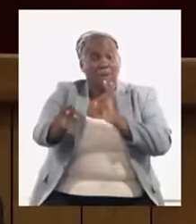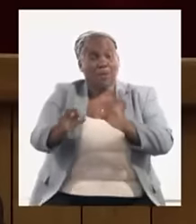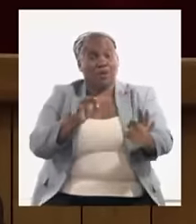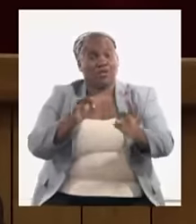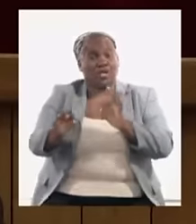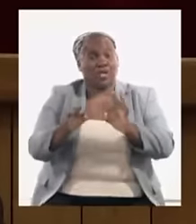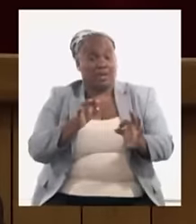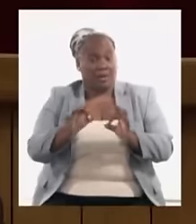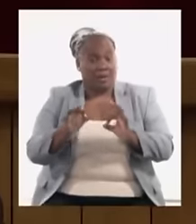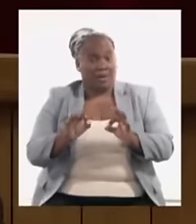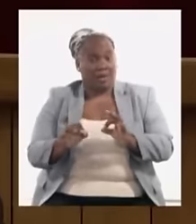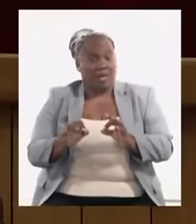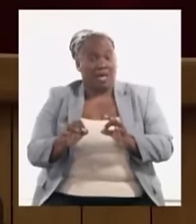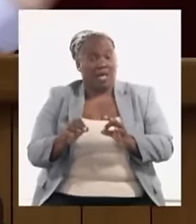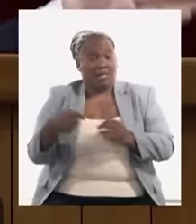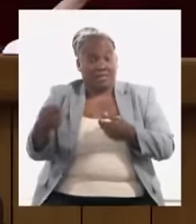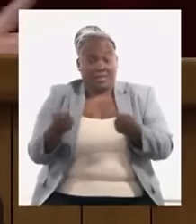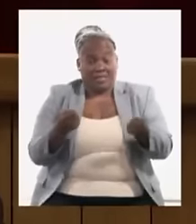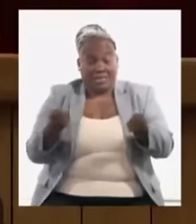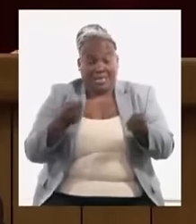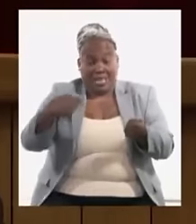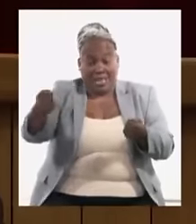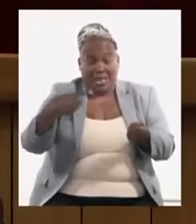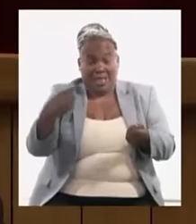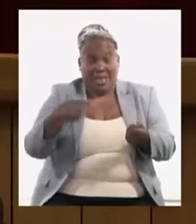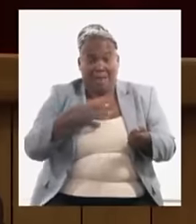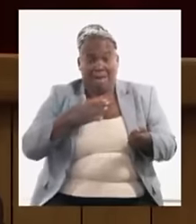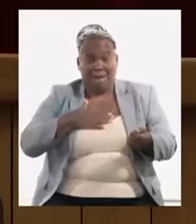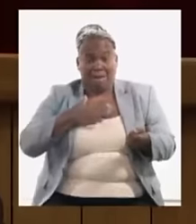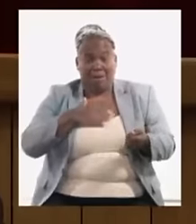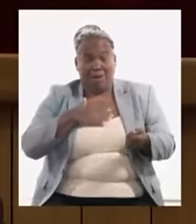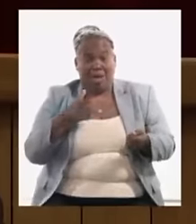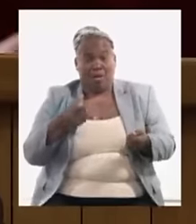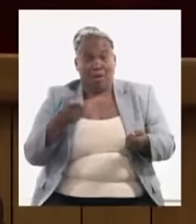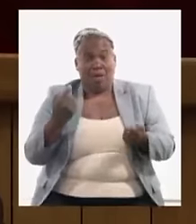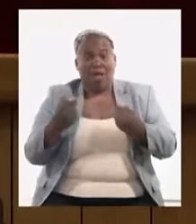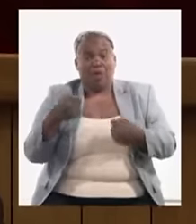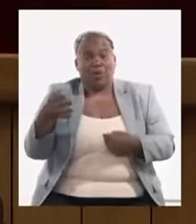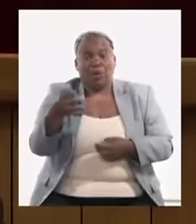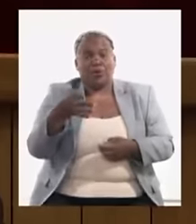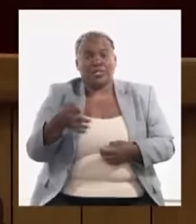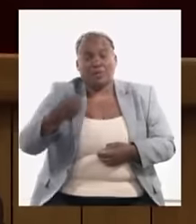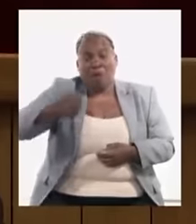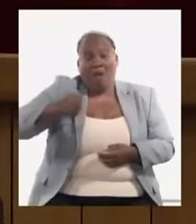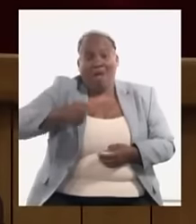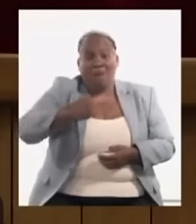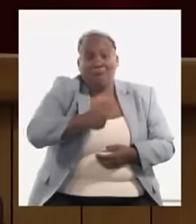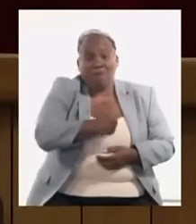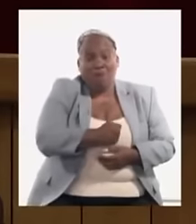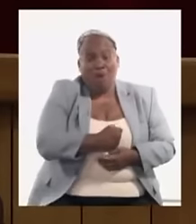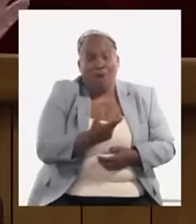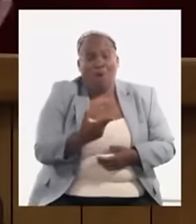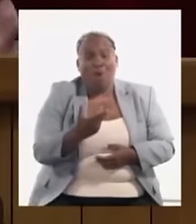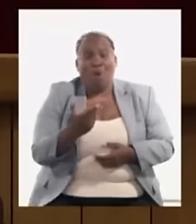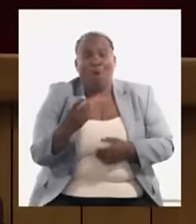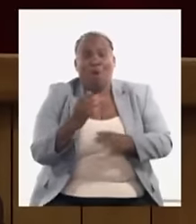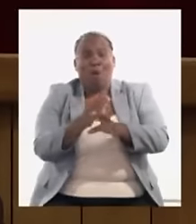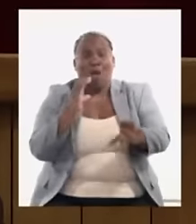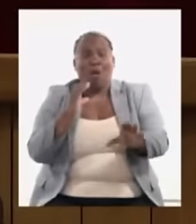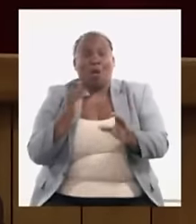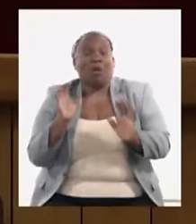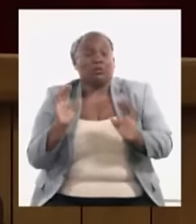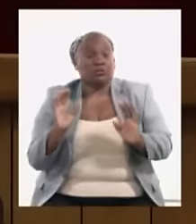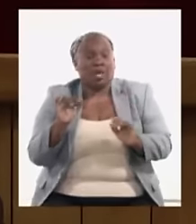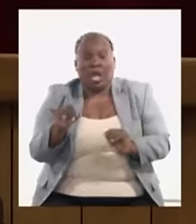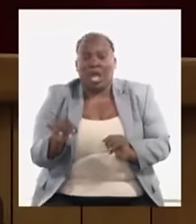aquellos transportistas privados hay municipios que dependen de camiones y ómnibus en la transportación privada que a